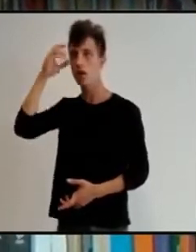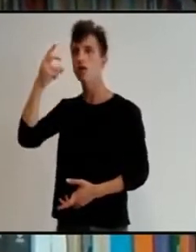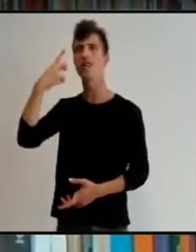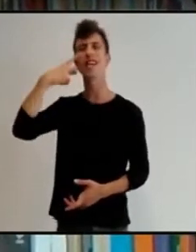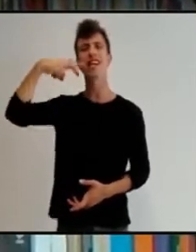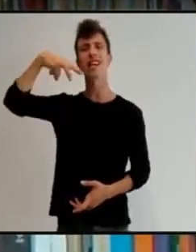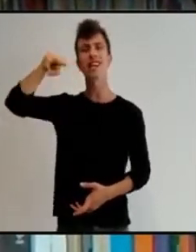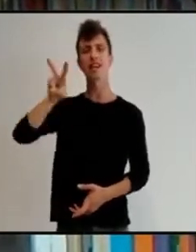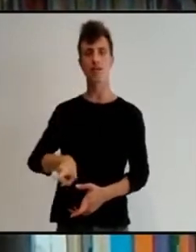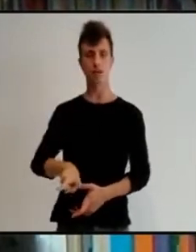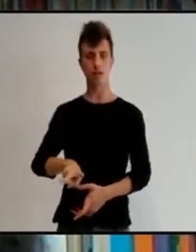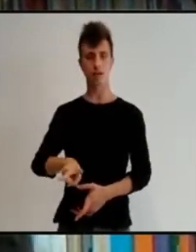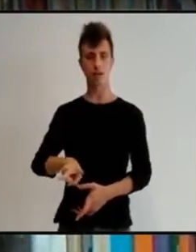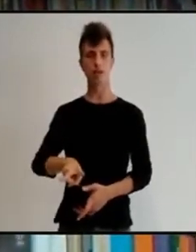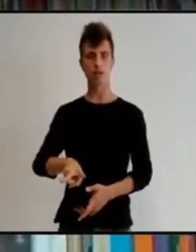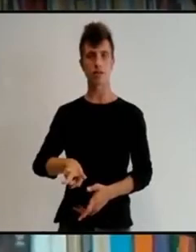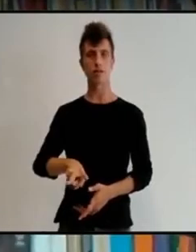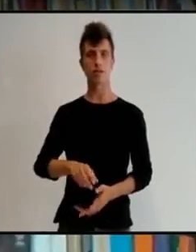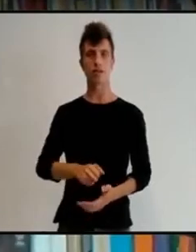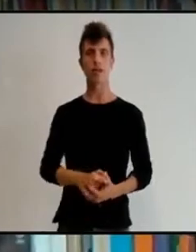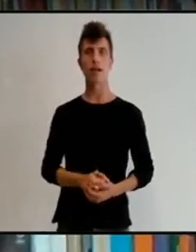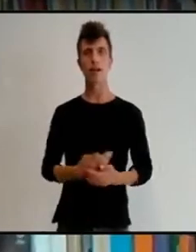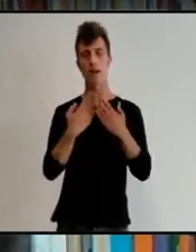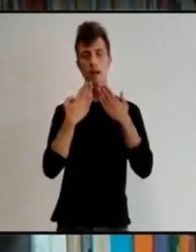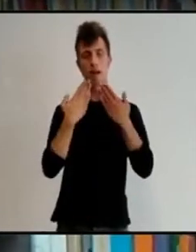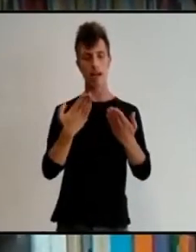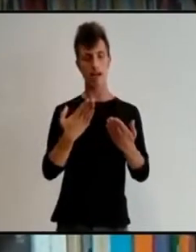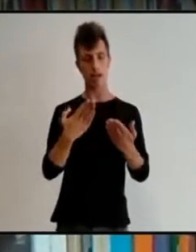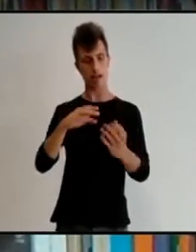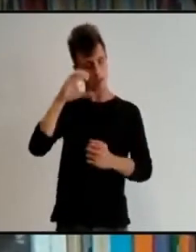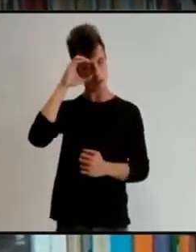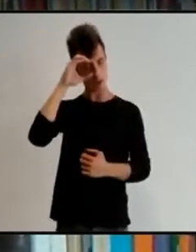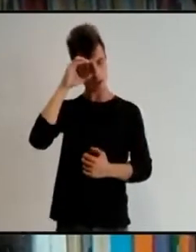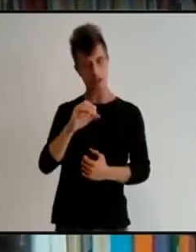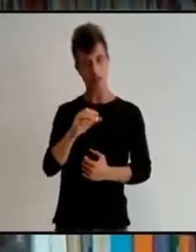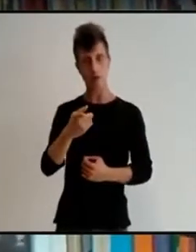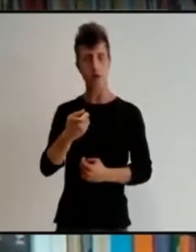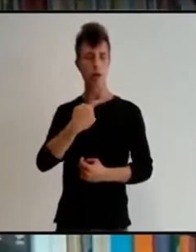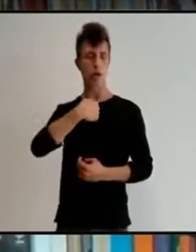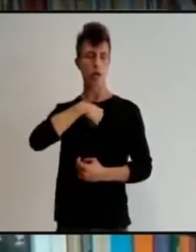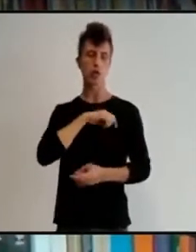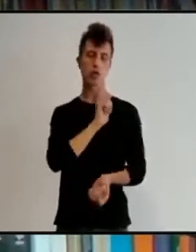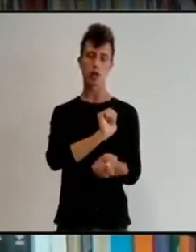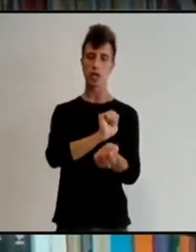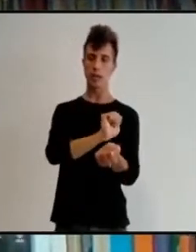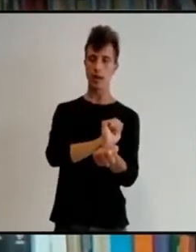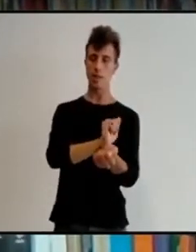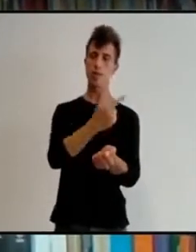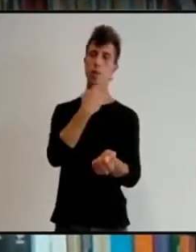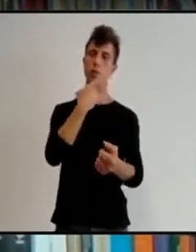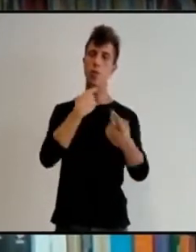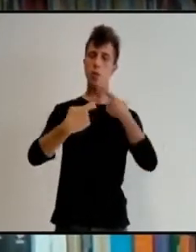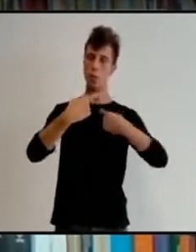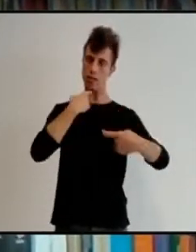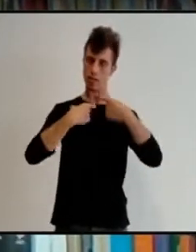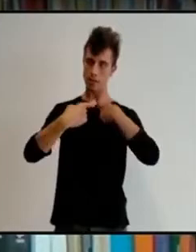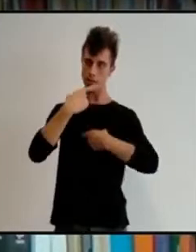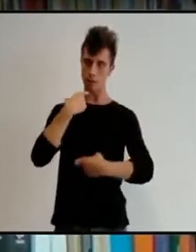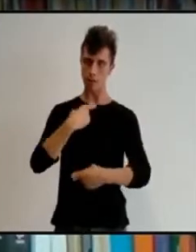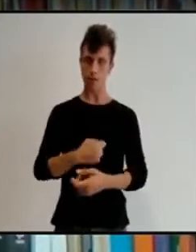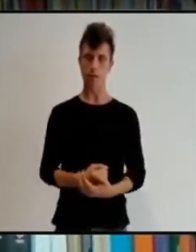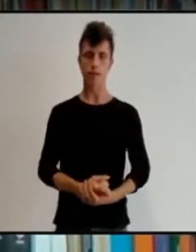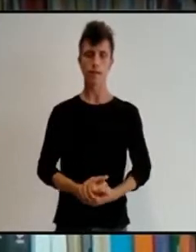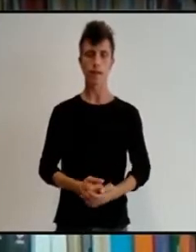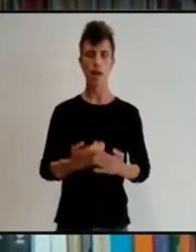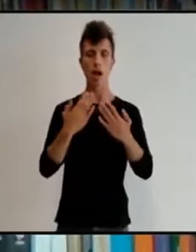quedamos pendientes para cualquier comentario o pregunta que quieran hacernos después. Gracias. Muchas